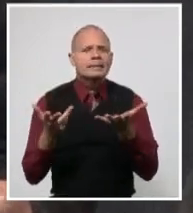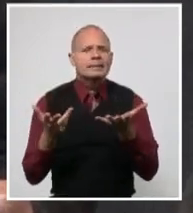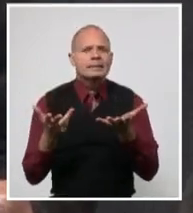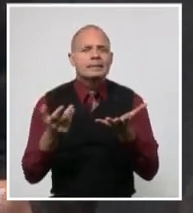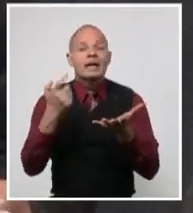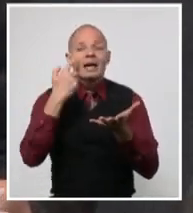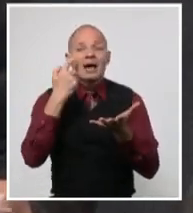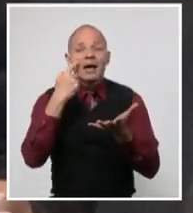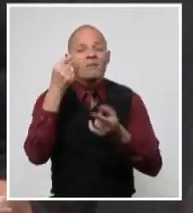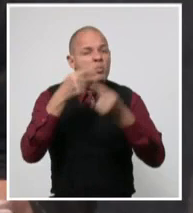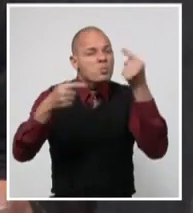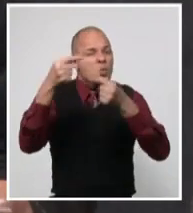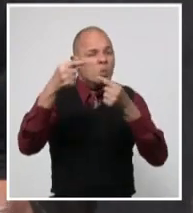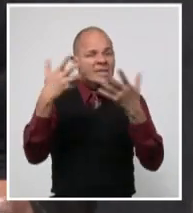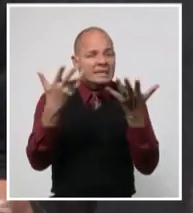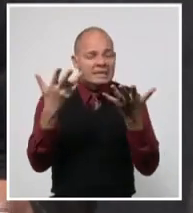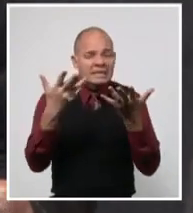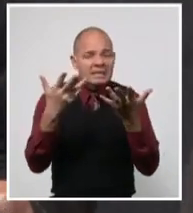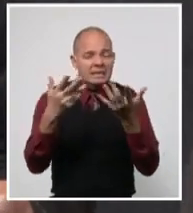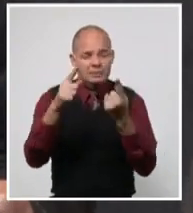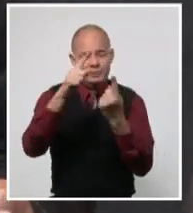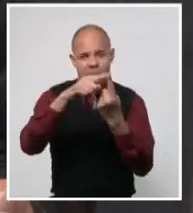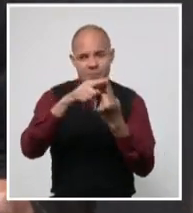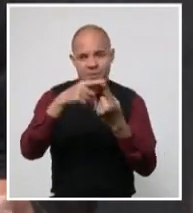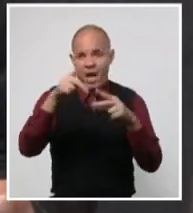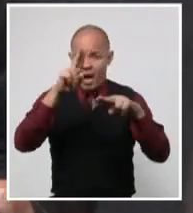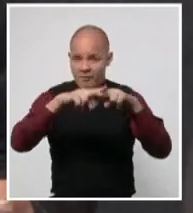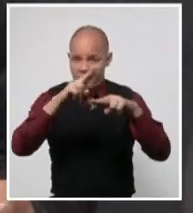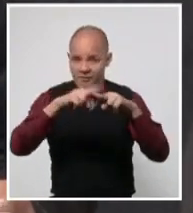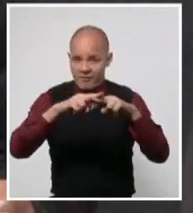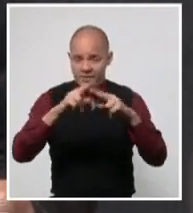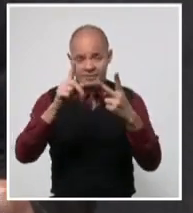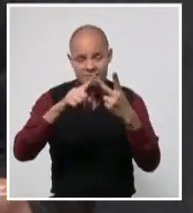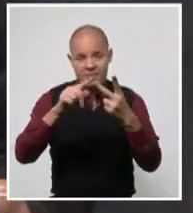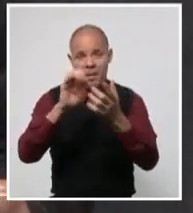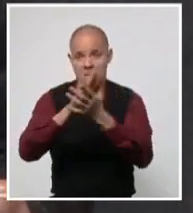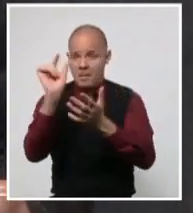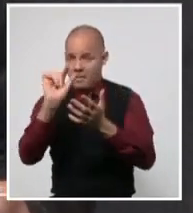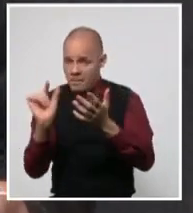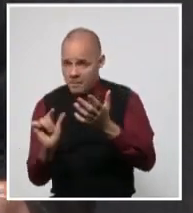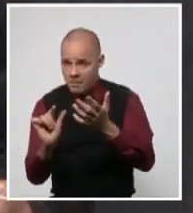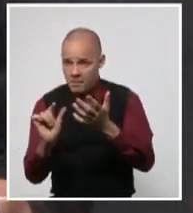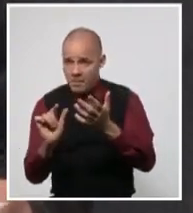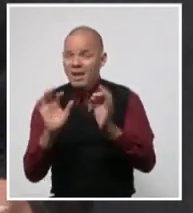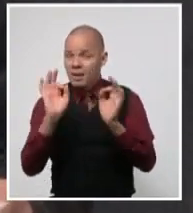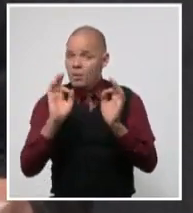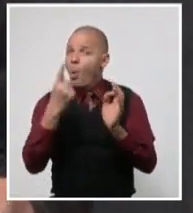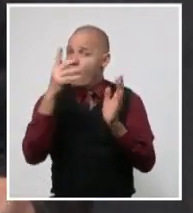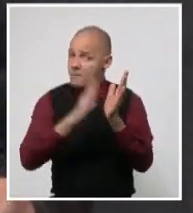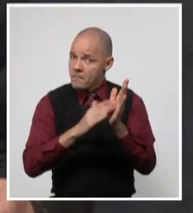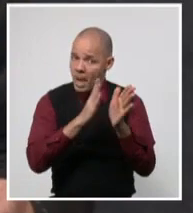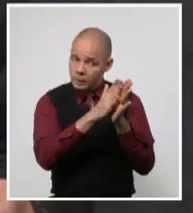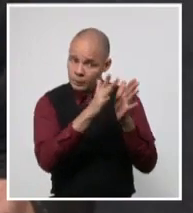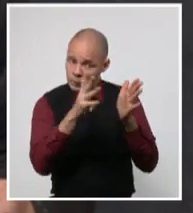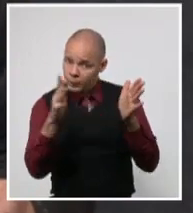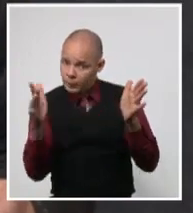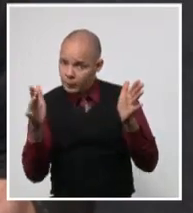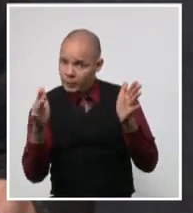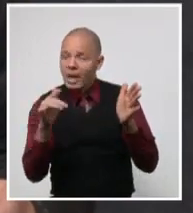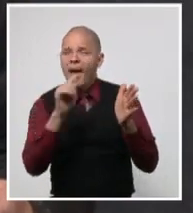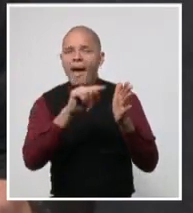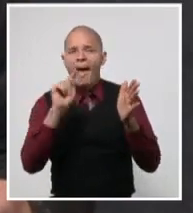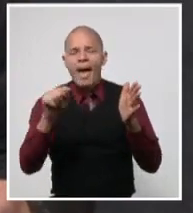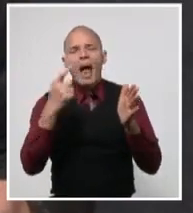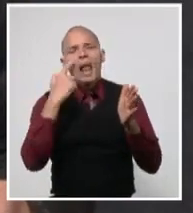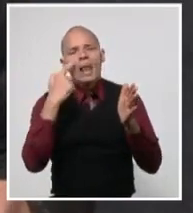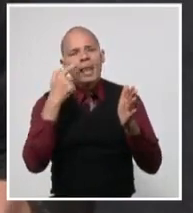excepción de las provincias de La Habana y Mayabeque, que han confirmado casos en los últimos 15 días,